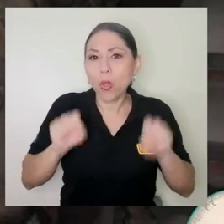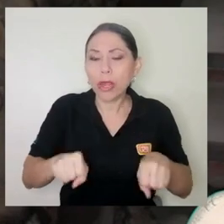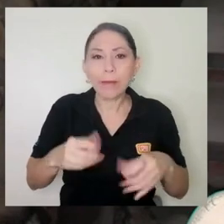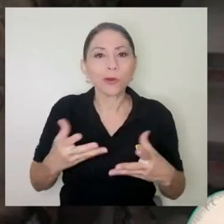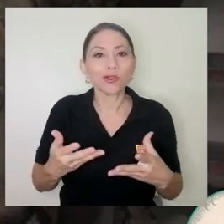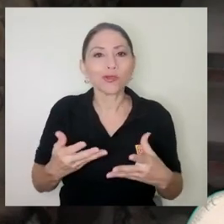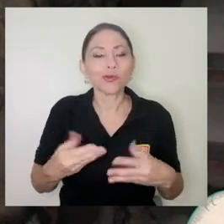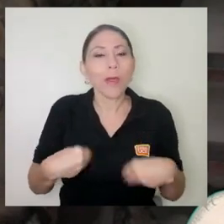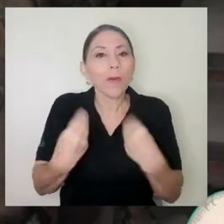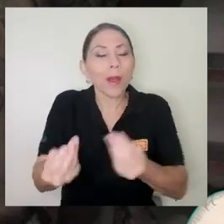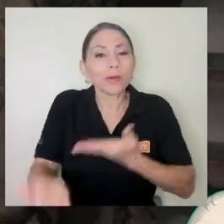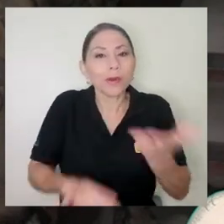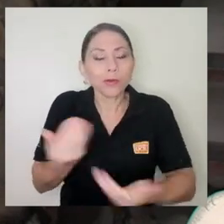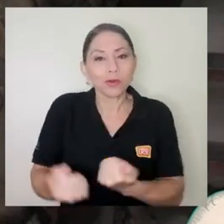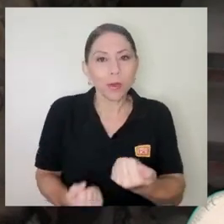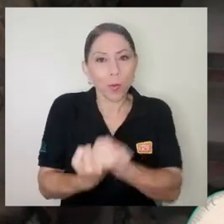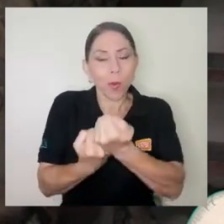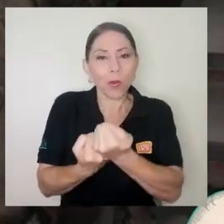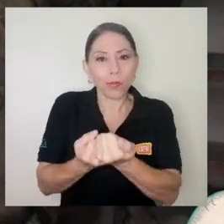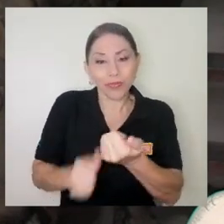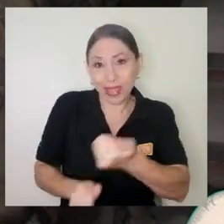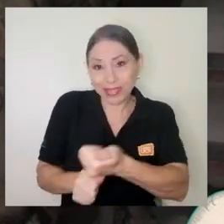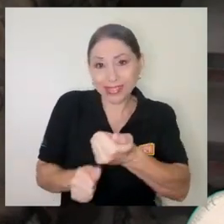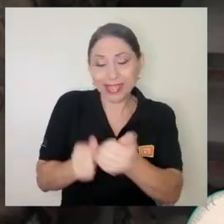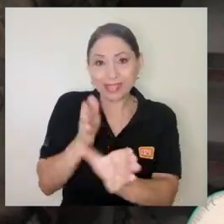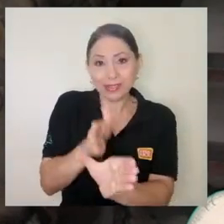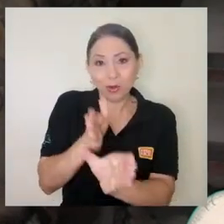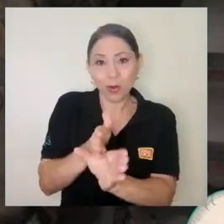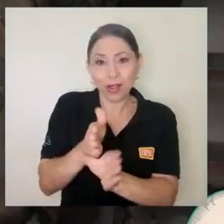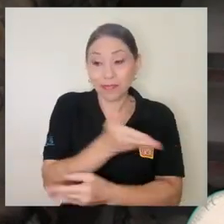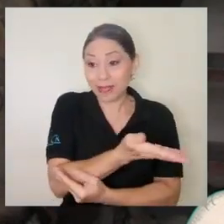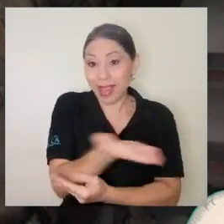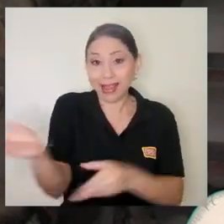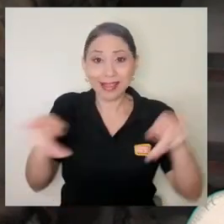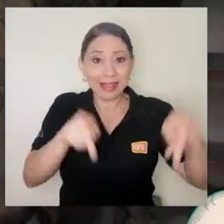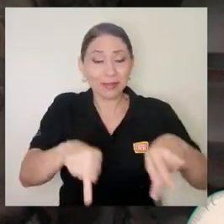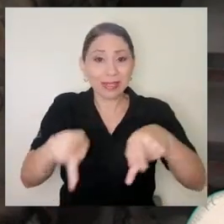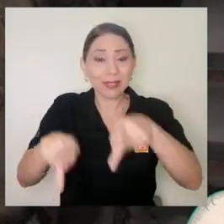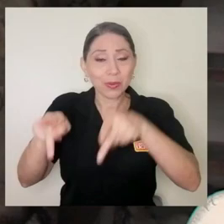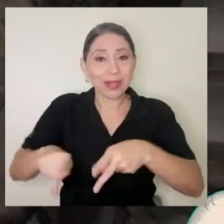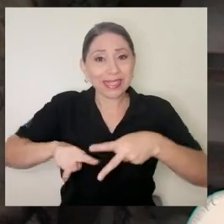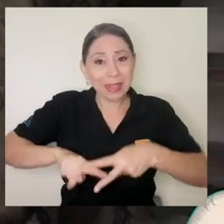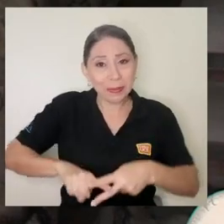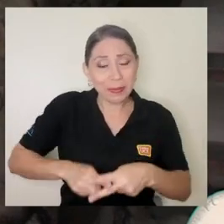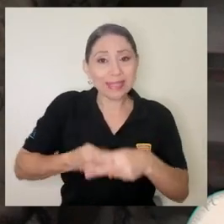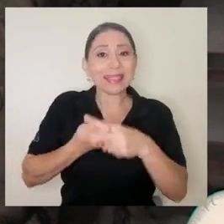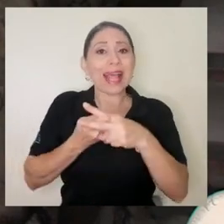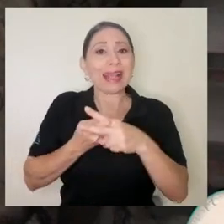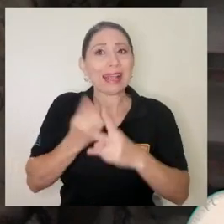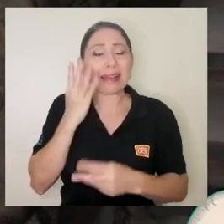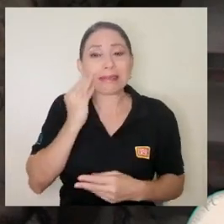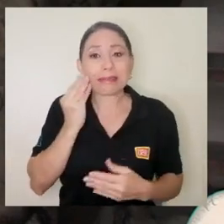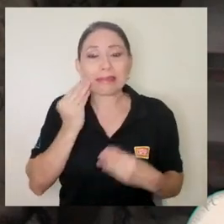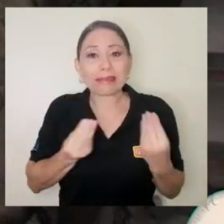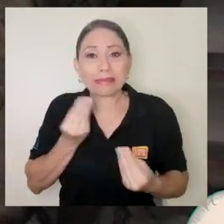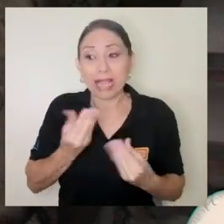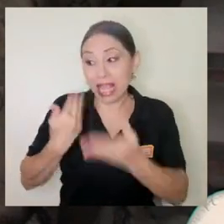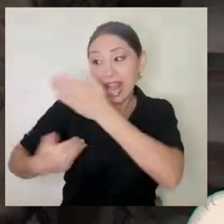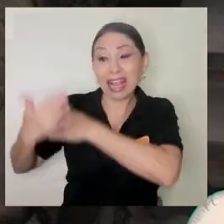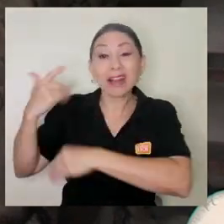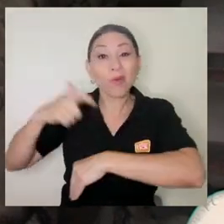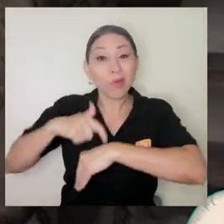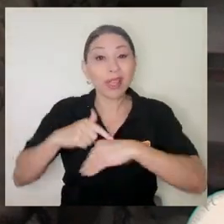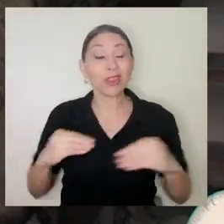servicios de apoyo, de asistencia psicológica para aquellas personas que empezaran a vivir, particularmente en ese momento estábamos en el